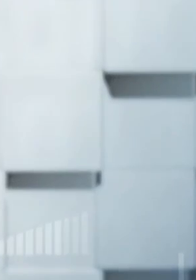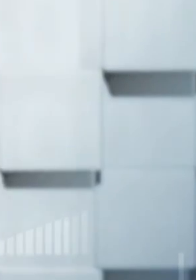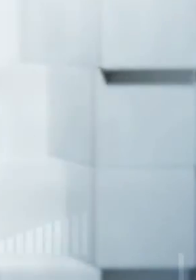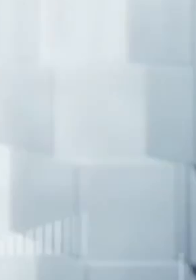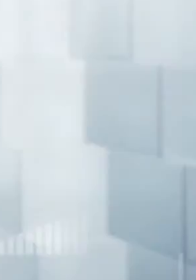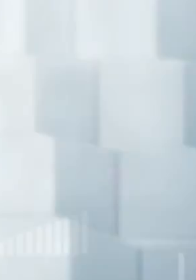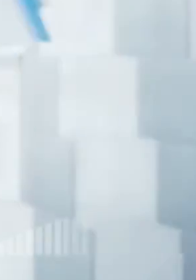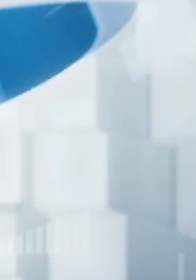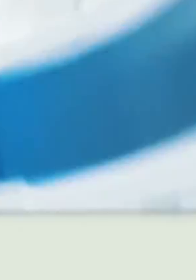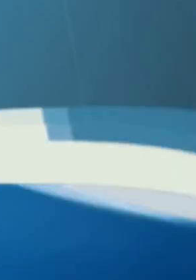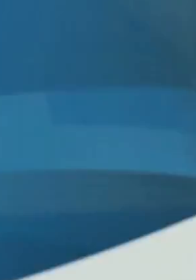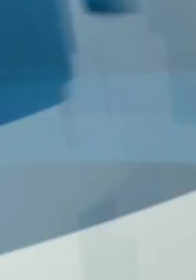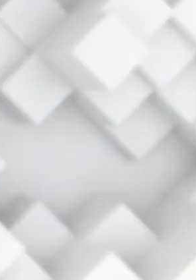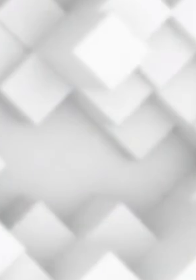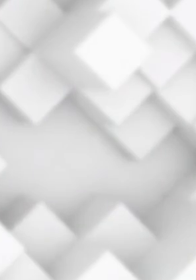Gracias por ver el video.